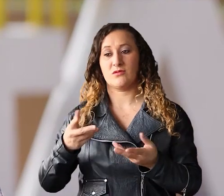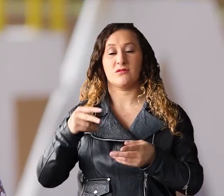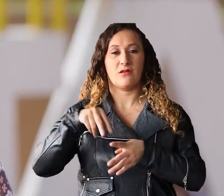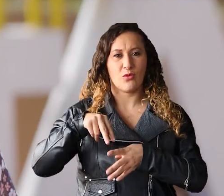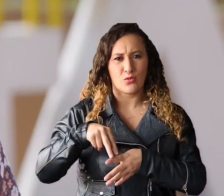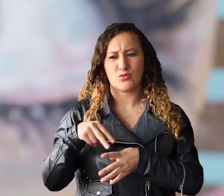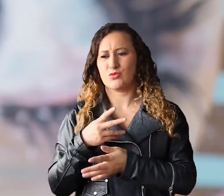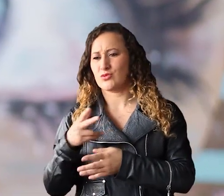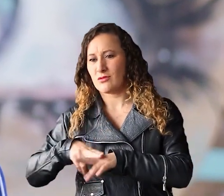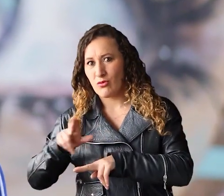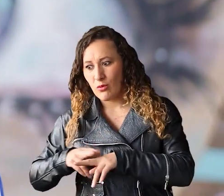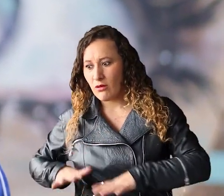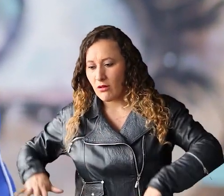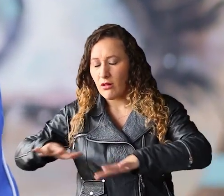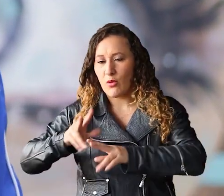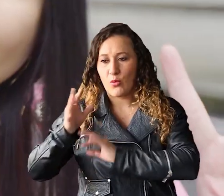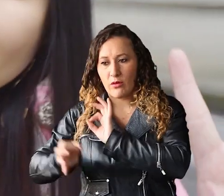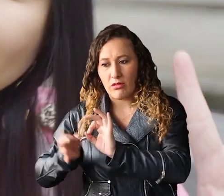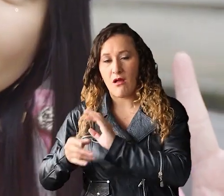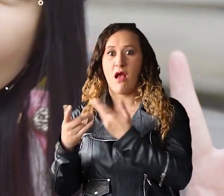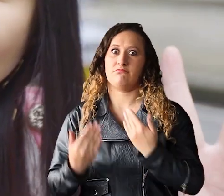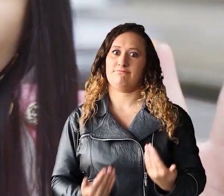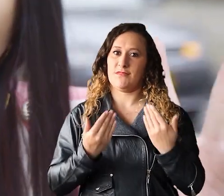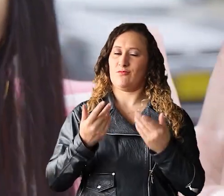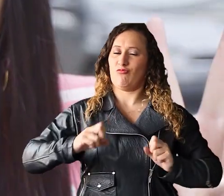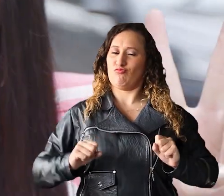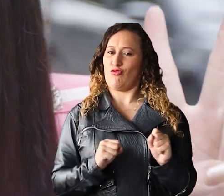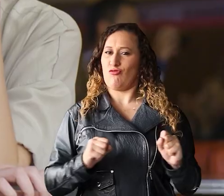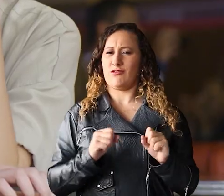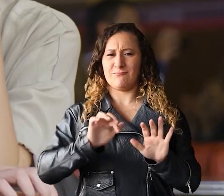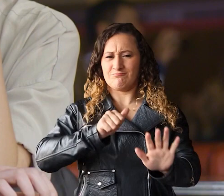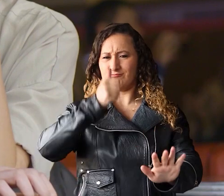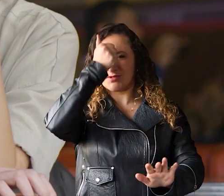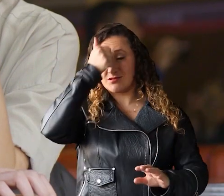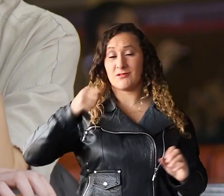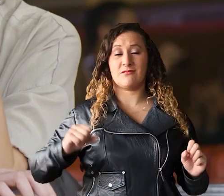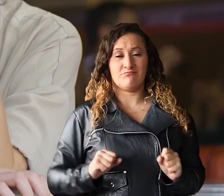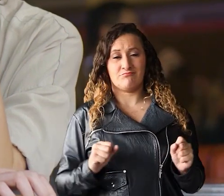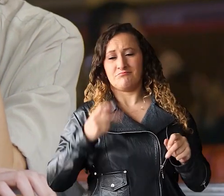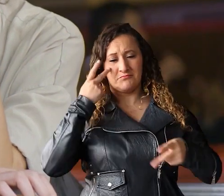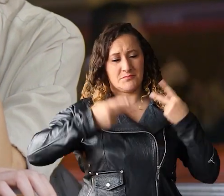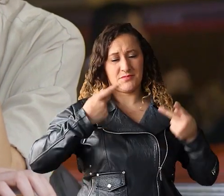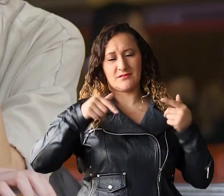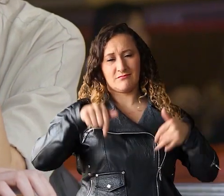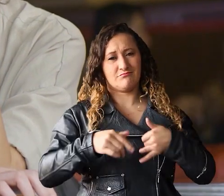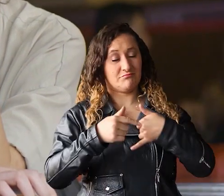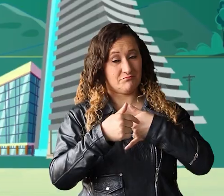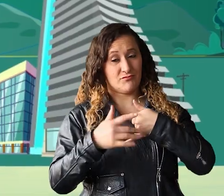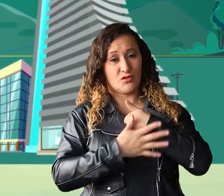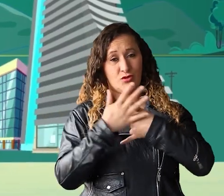preservar los atractivos únicos de nuestro destino, harán que Bogotá siga siendo el destino turístico más visitado de Colombia.